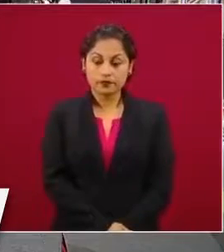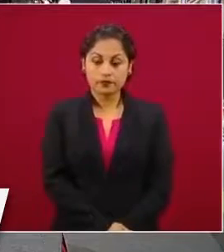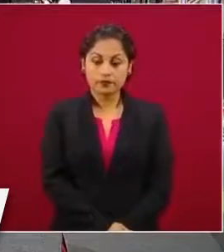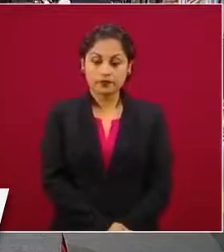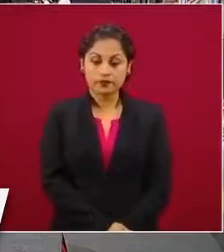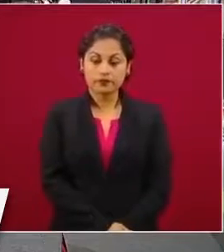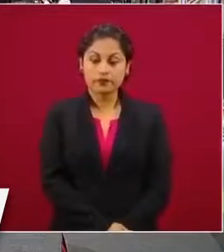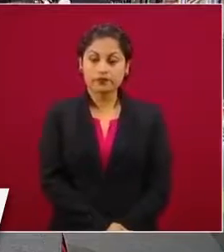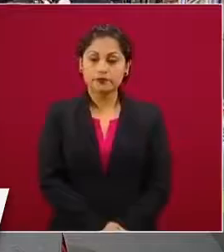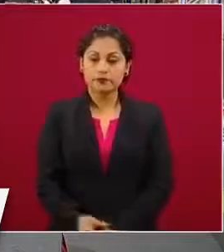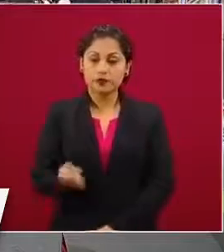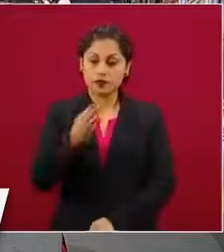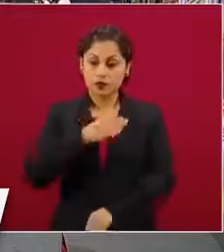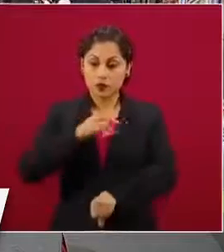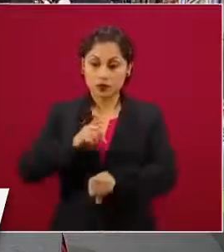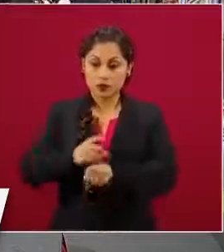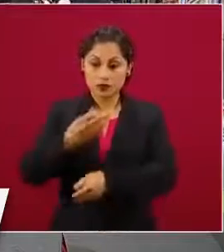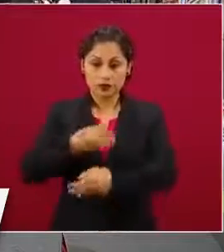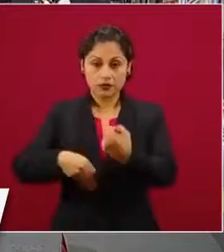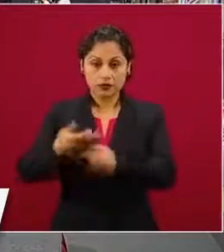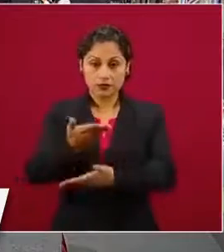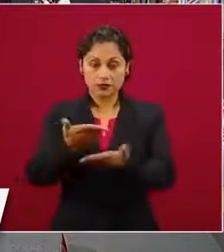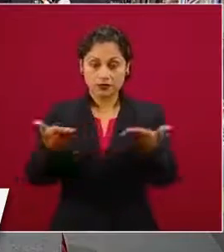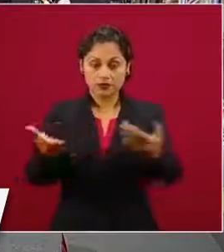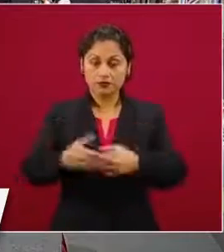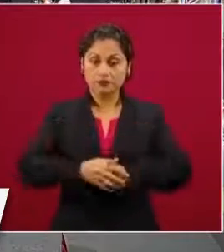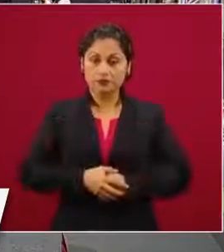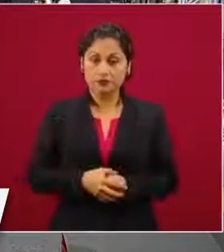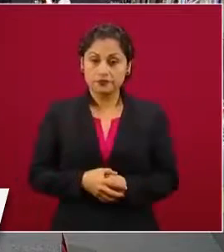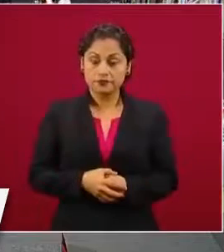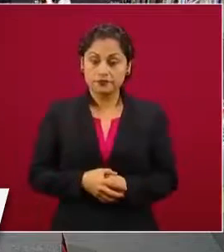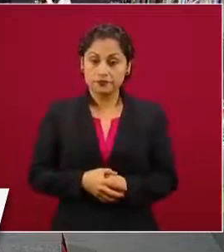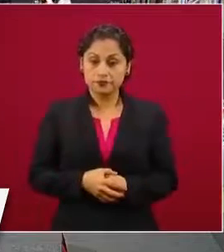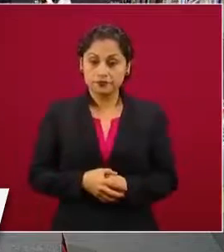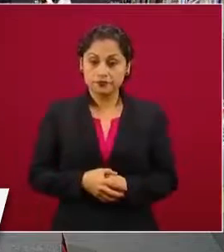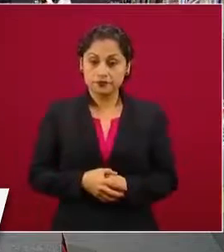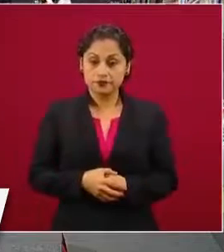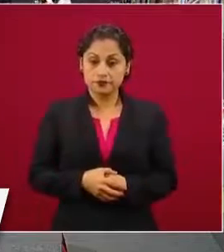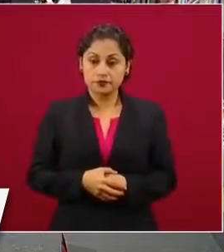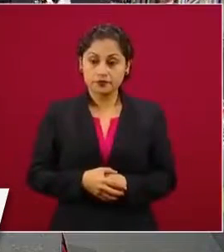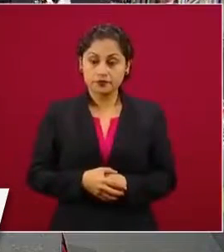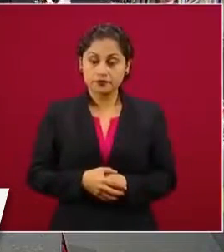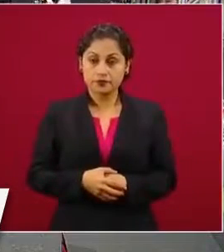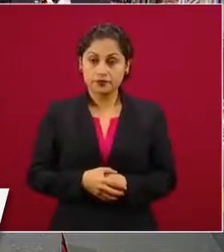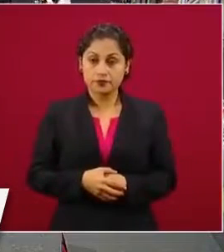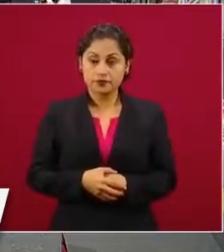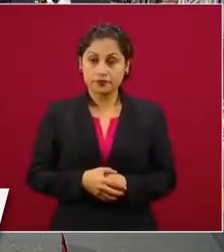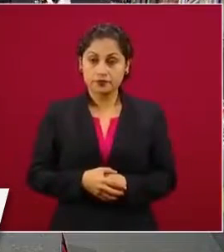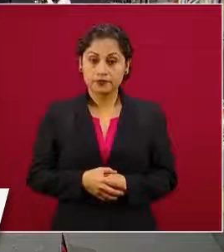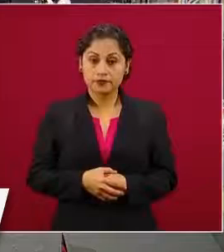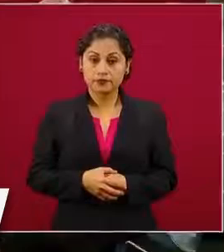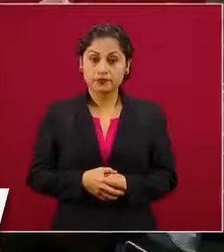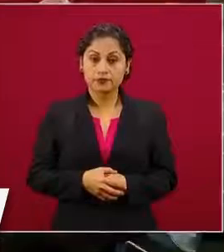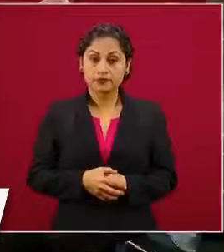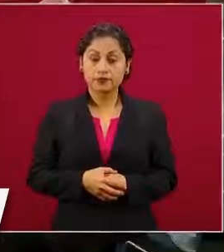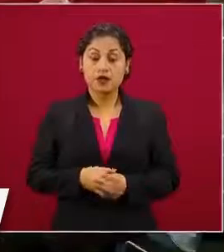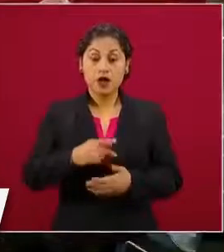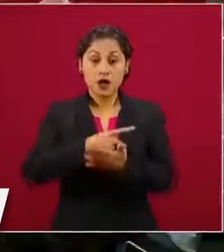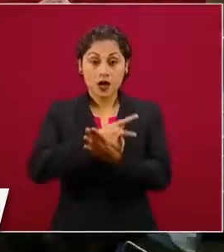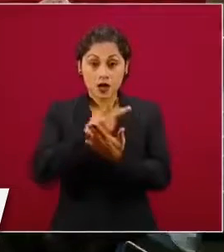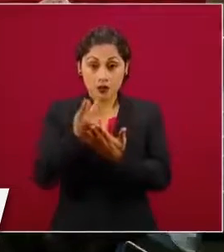Muy buenos días a todos ustedes. Como parte del programa de reactivación económica